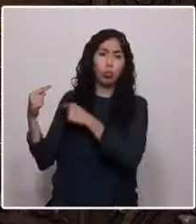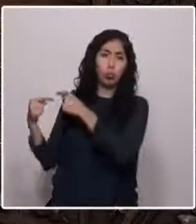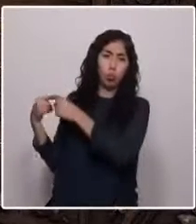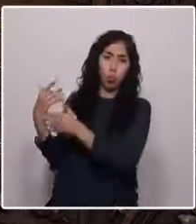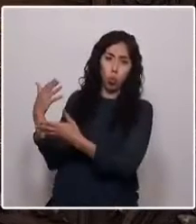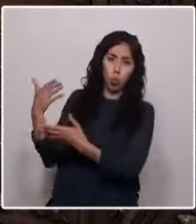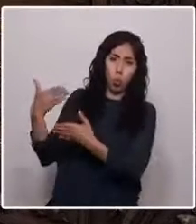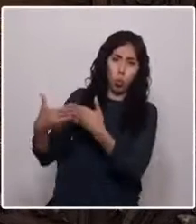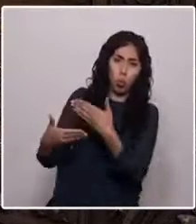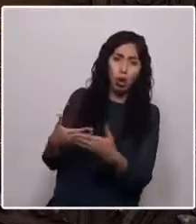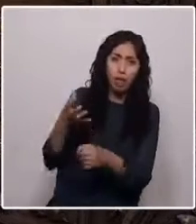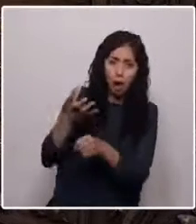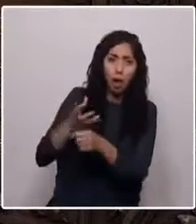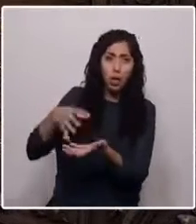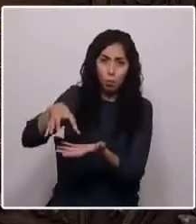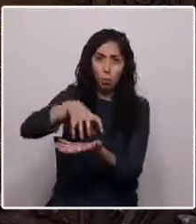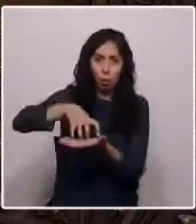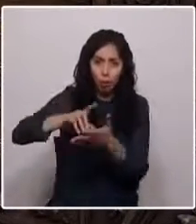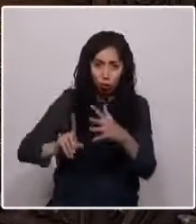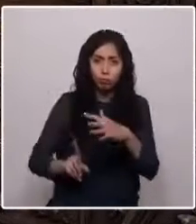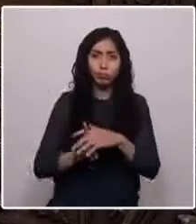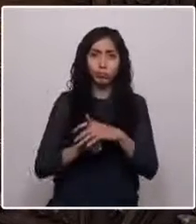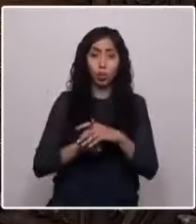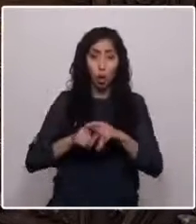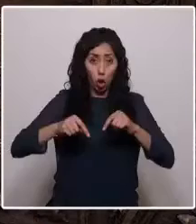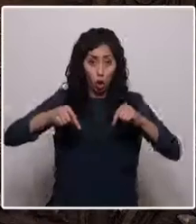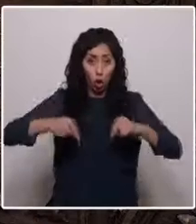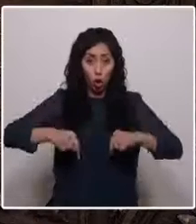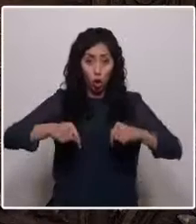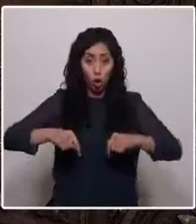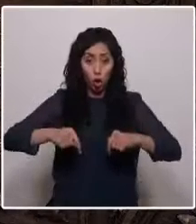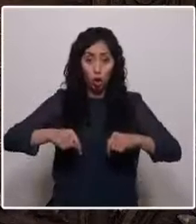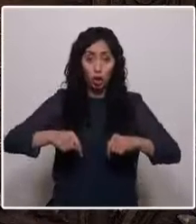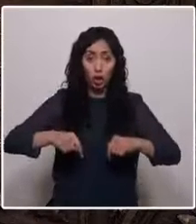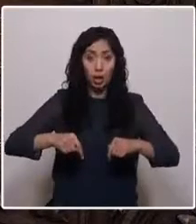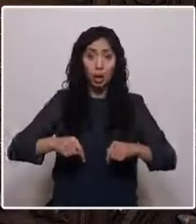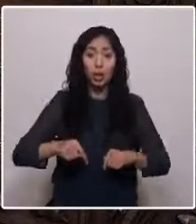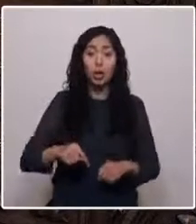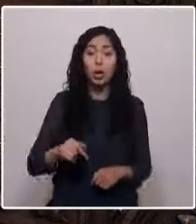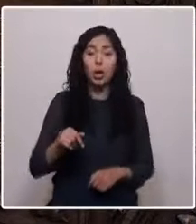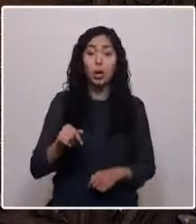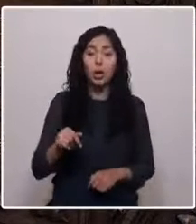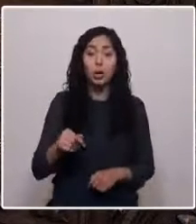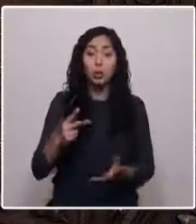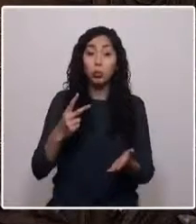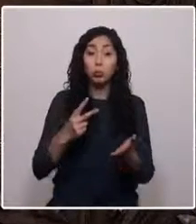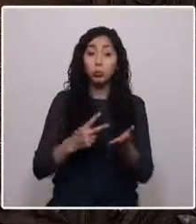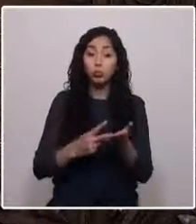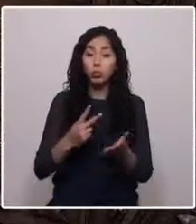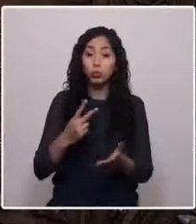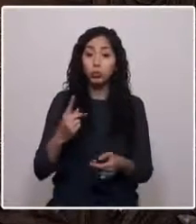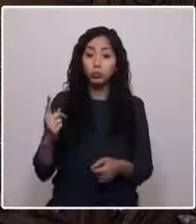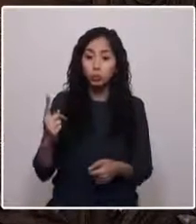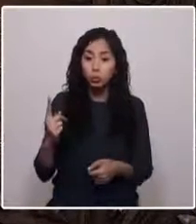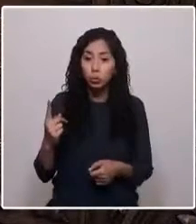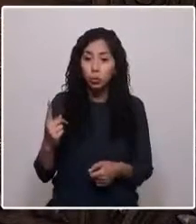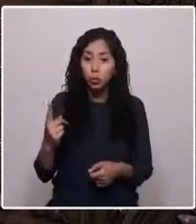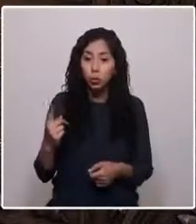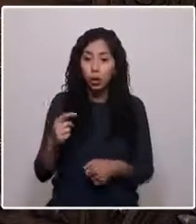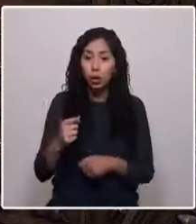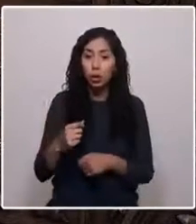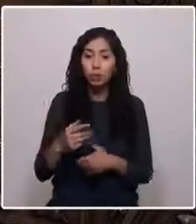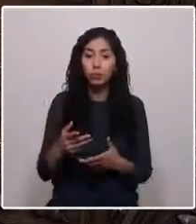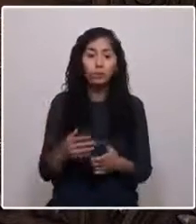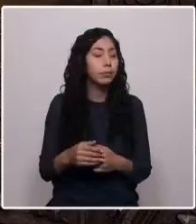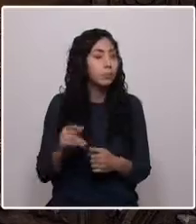existencia de pueblo. Hoy, jueves 21, del año 5.529, he tenido la